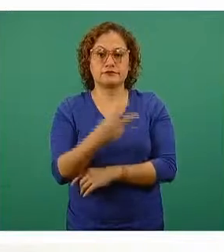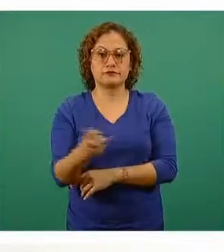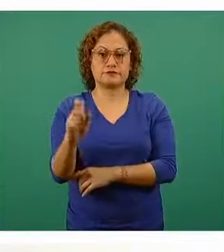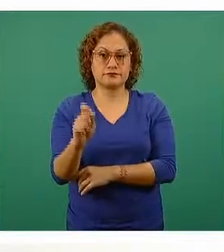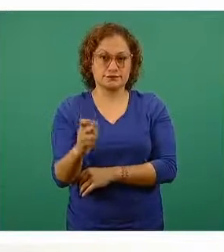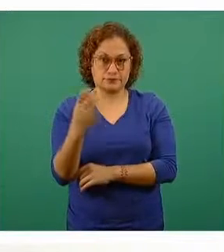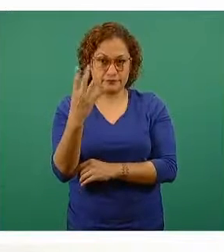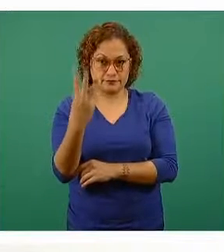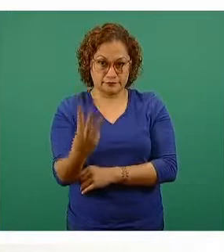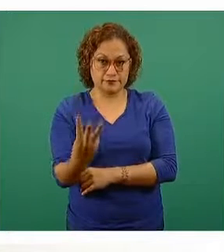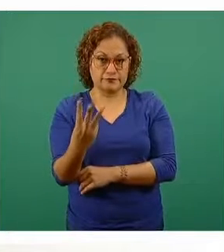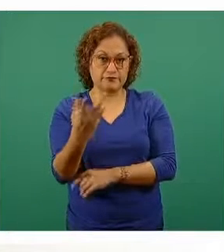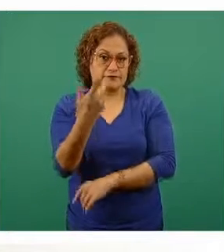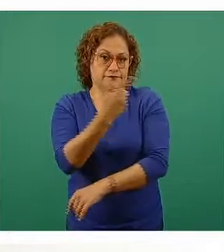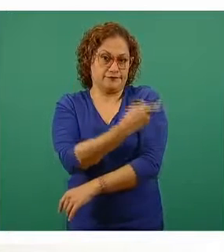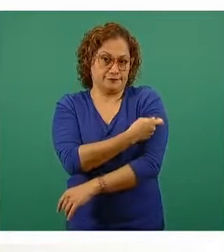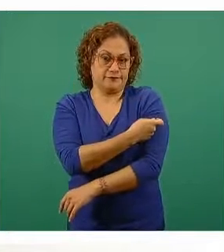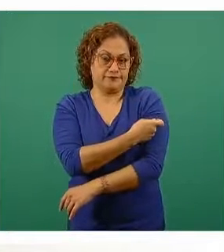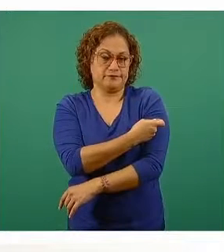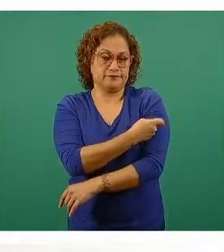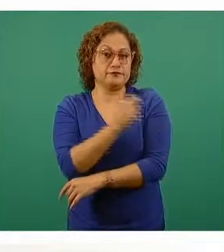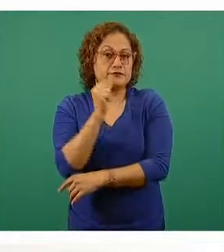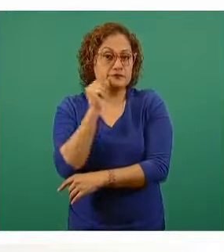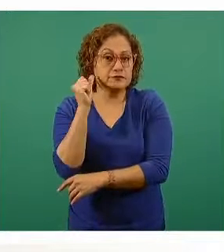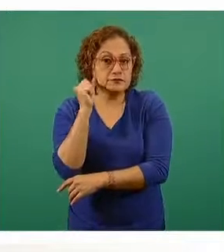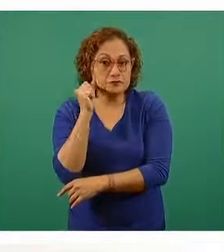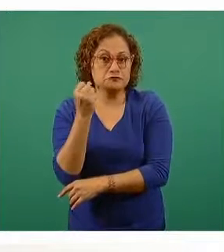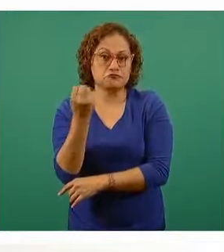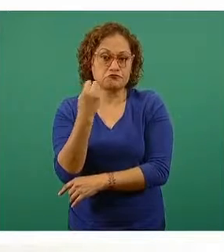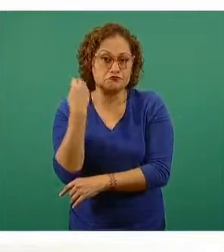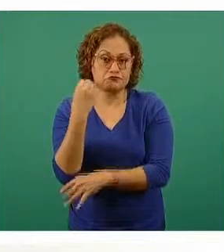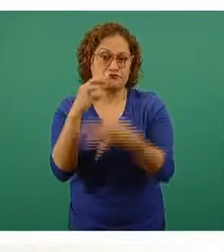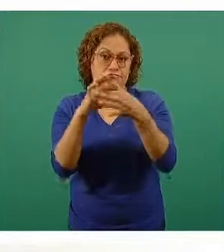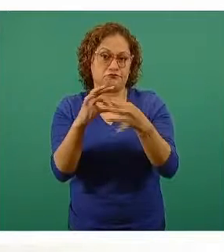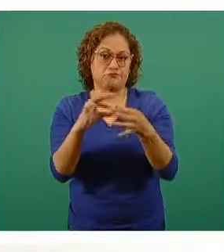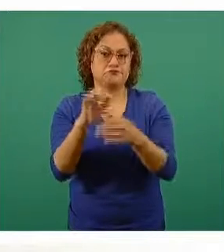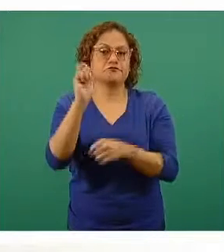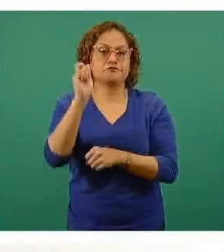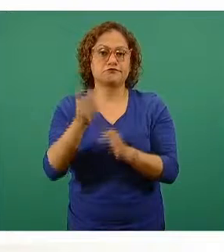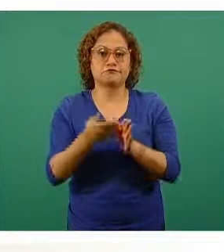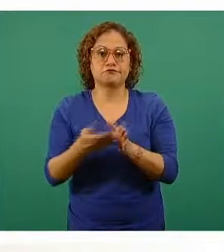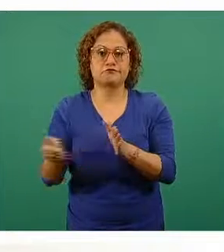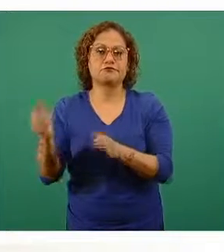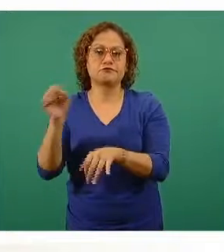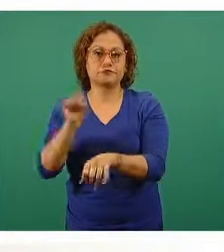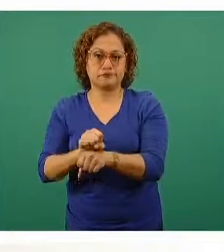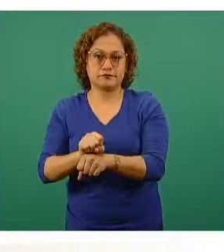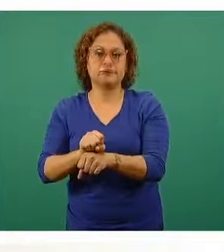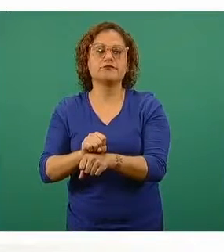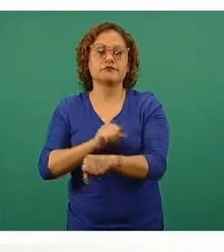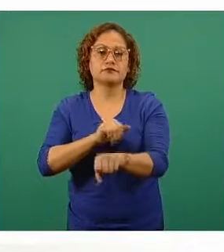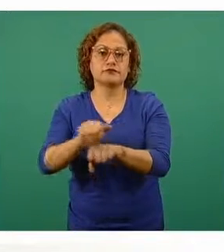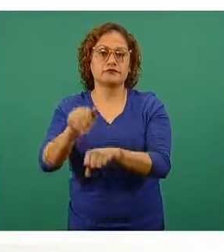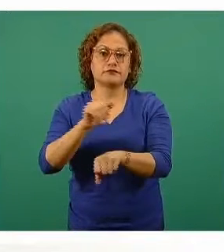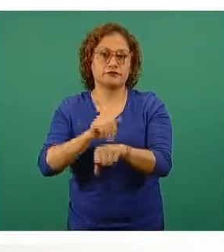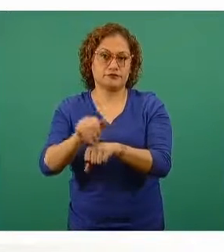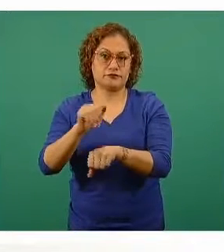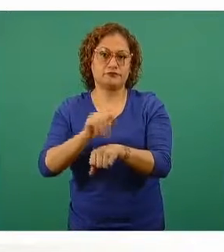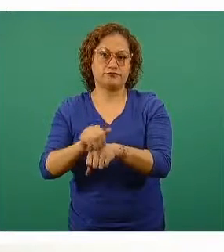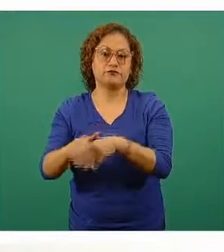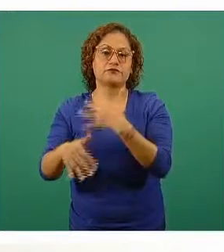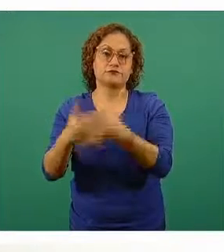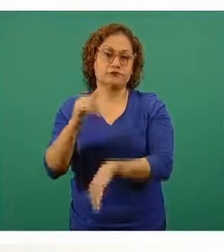dosis de vacuna. Ayer hacíamos notar que la semana que cerró el día de ayer es la semana en la cual